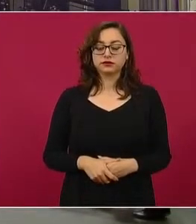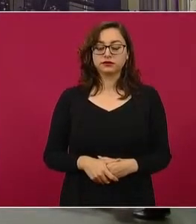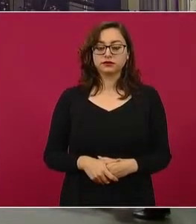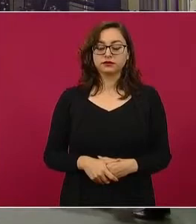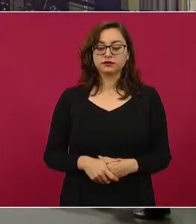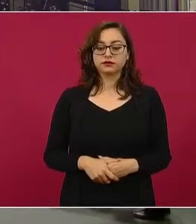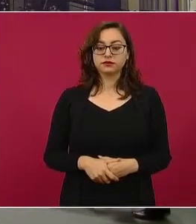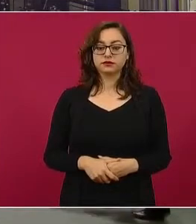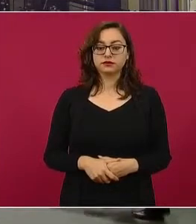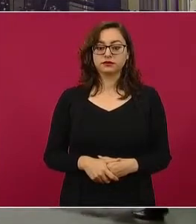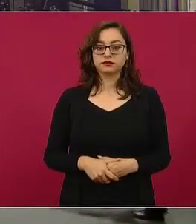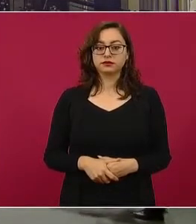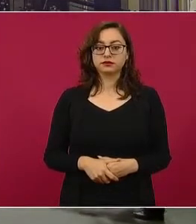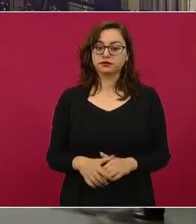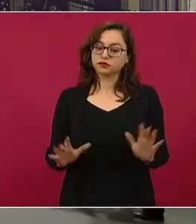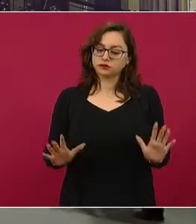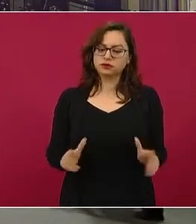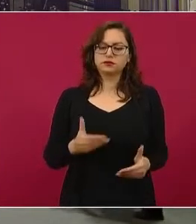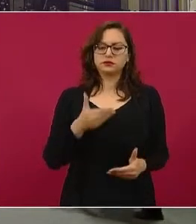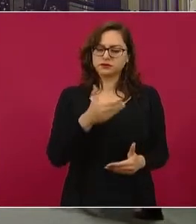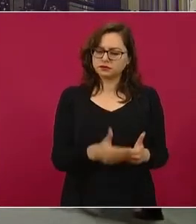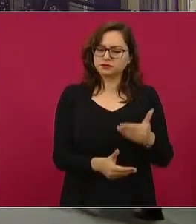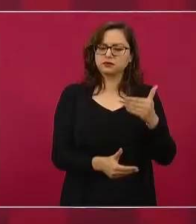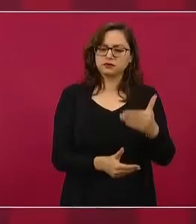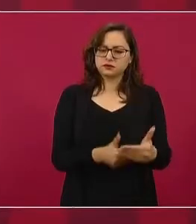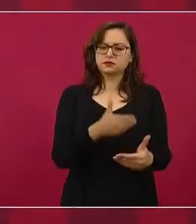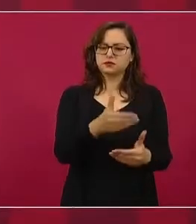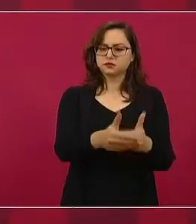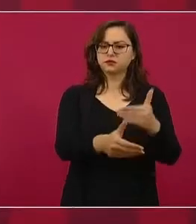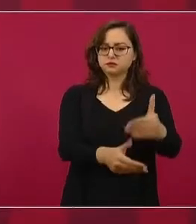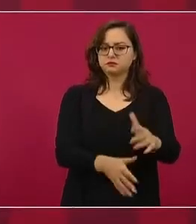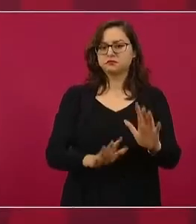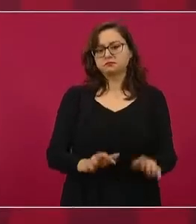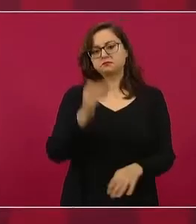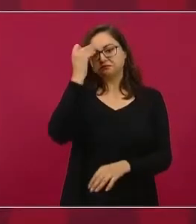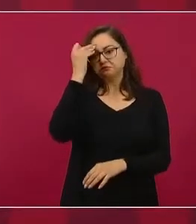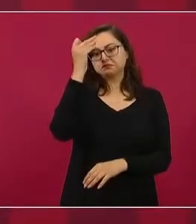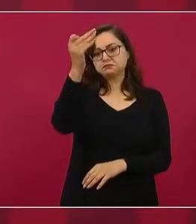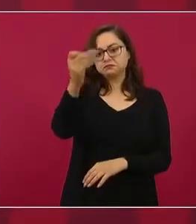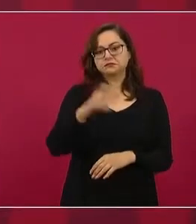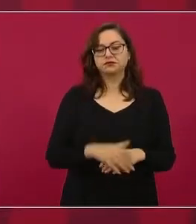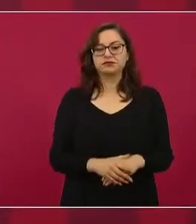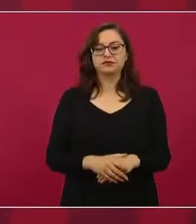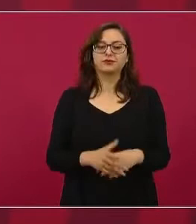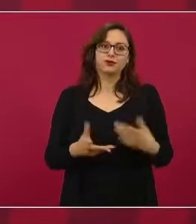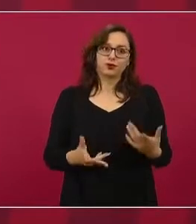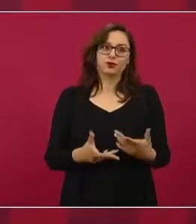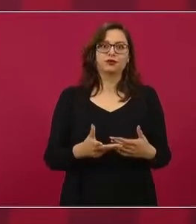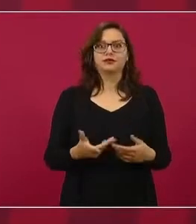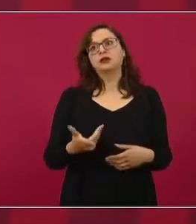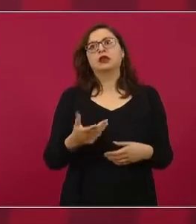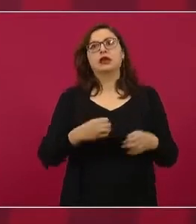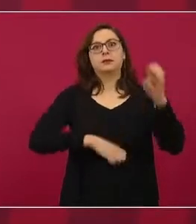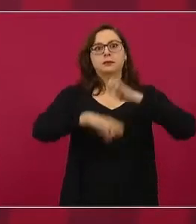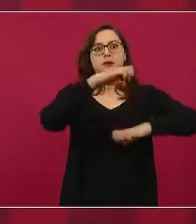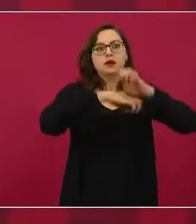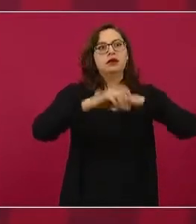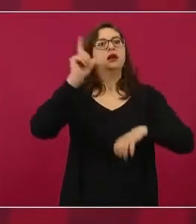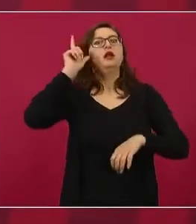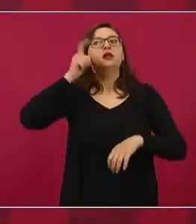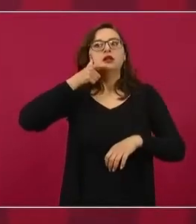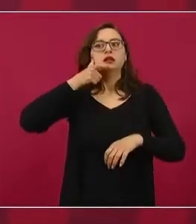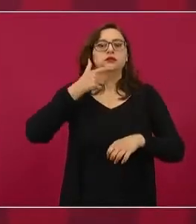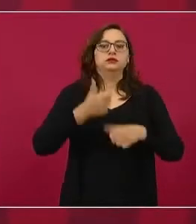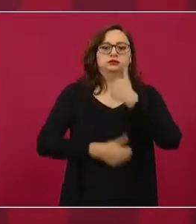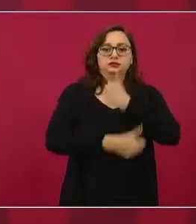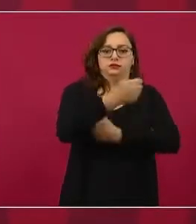No, pues son diferentes procesos, todos toman tiempo. Por ejemplo, el proceso de licitación tiene sus etapas. Ya